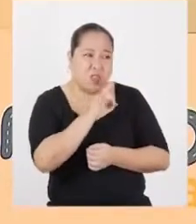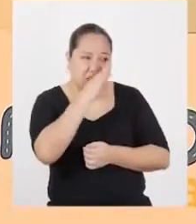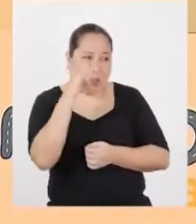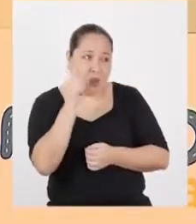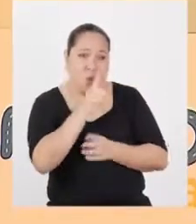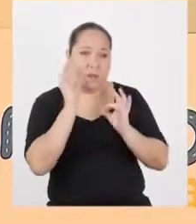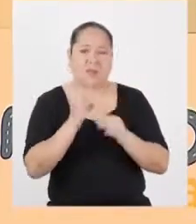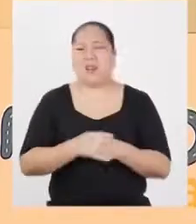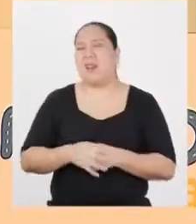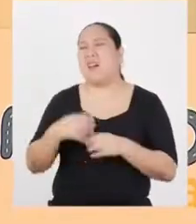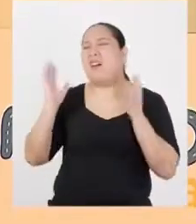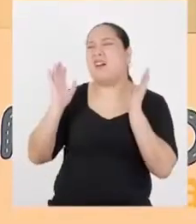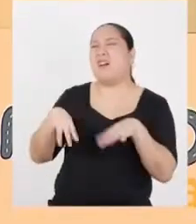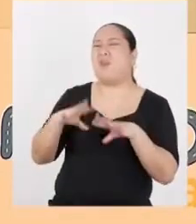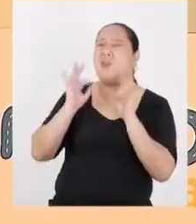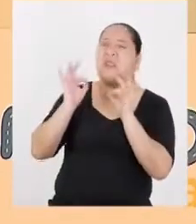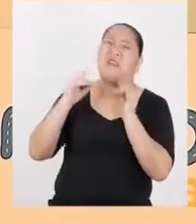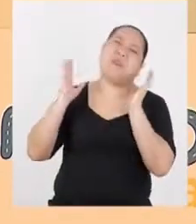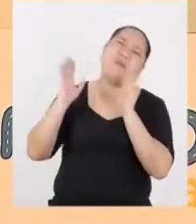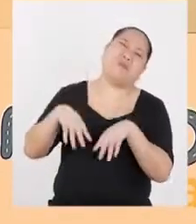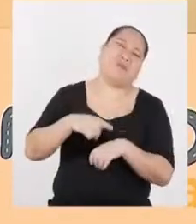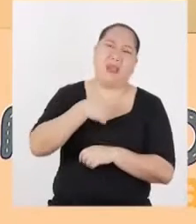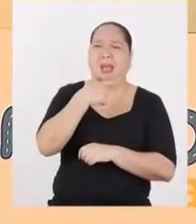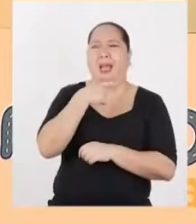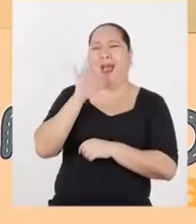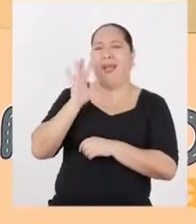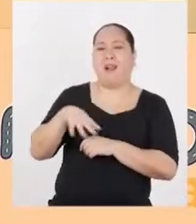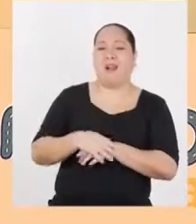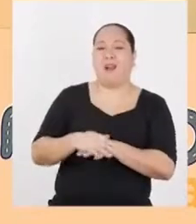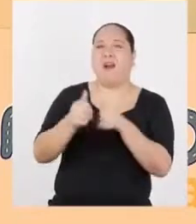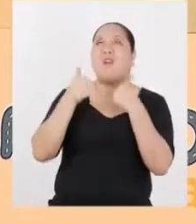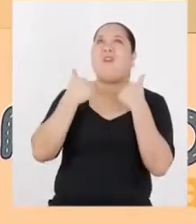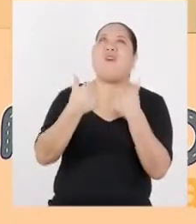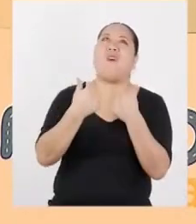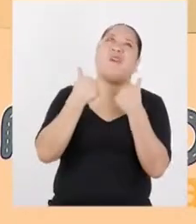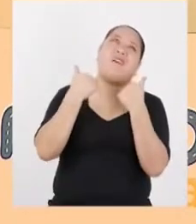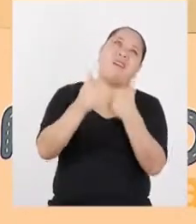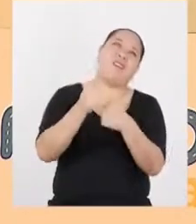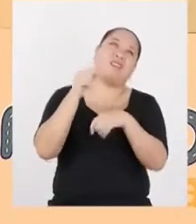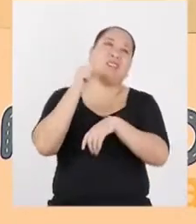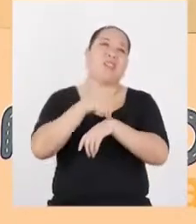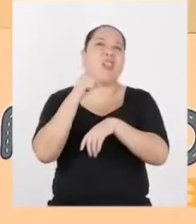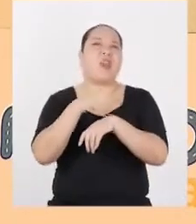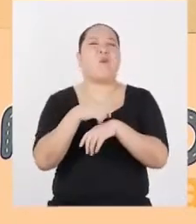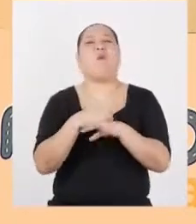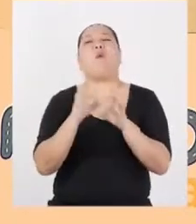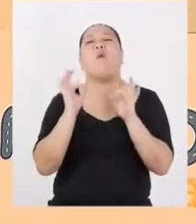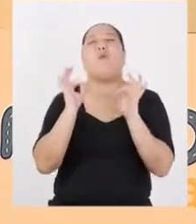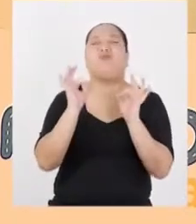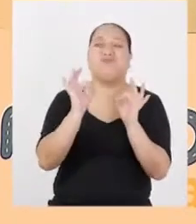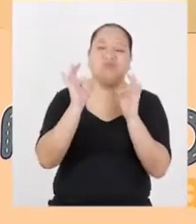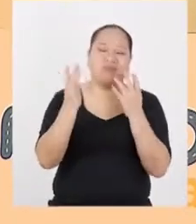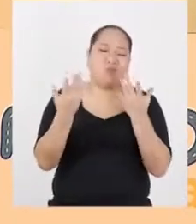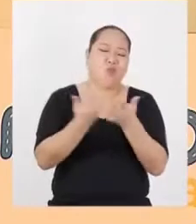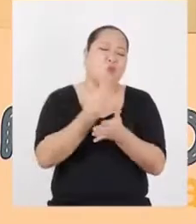¿Peligro? Pues yo me arriesgo ese peligro, amiguito. Voy a pasar un excelente rato de nuevas